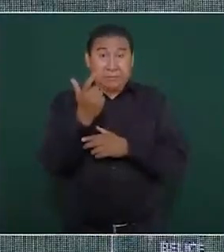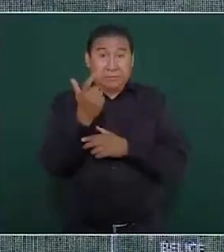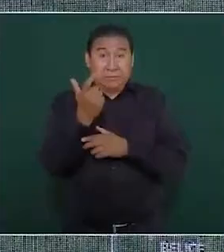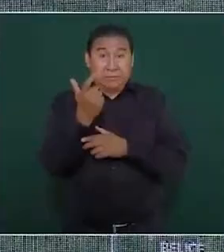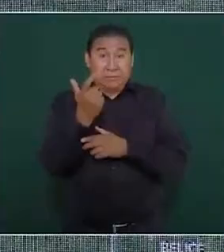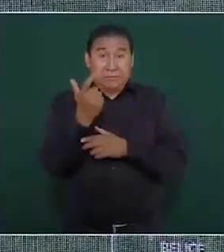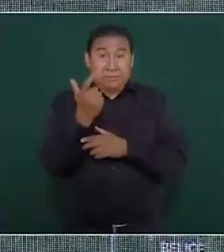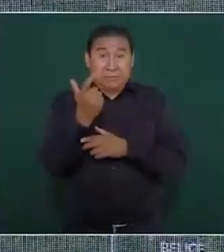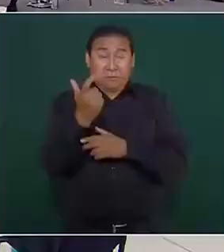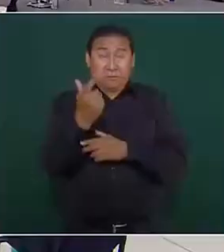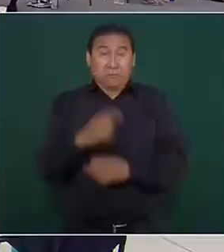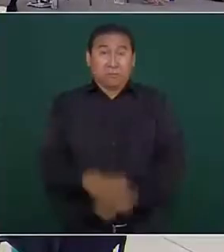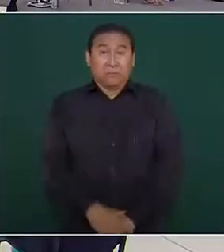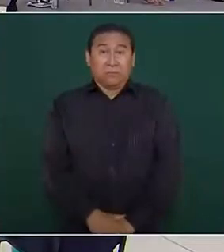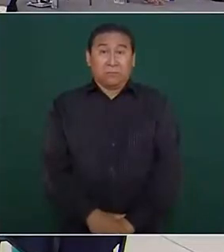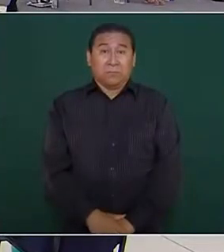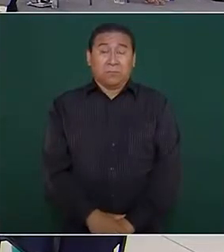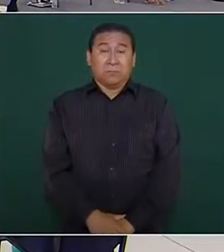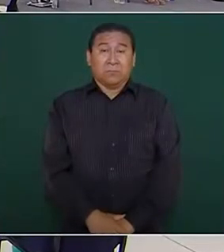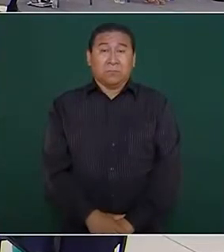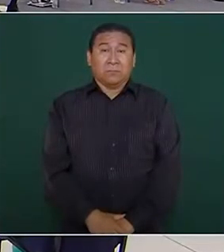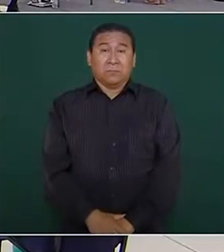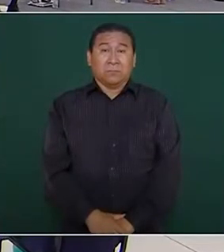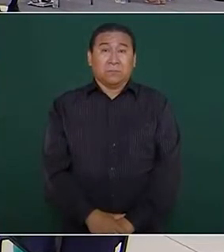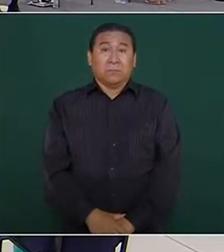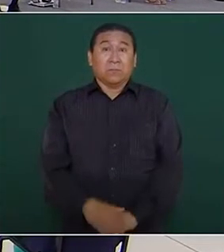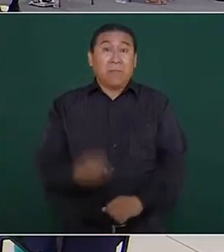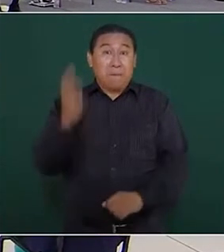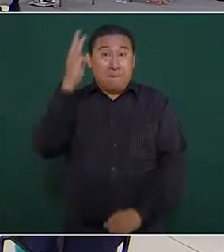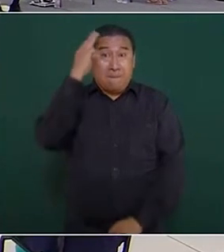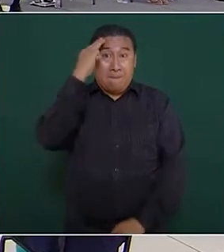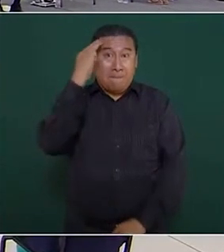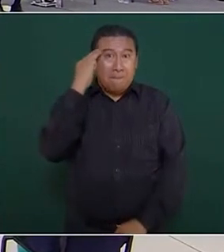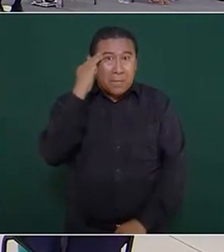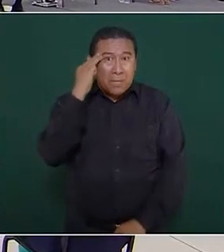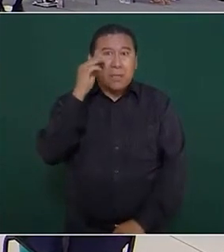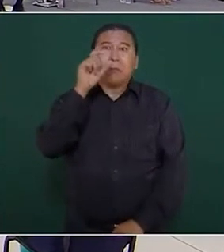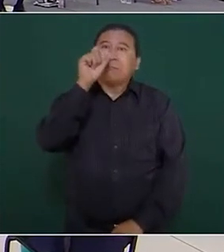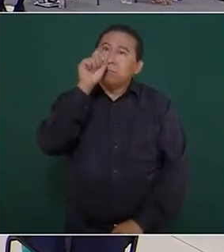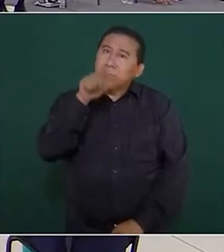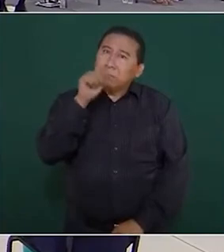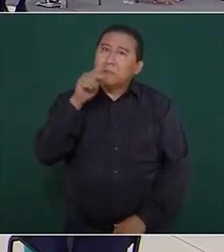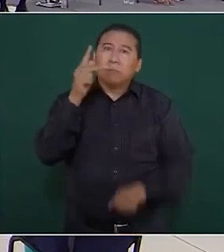Aquí en Mérida nos pasa lo mismo.